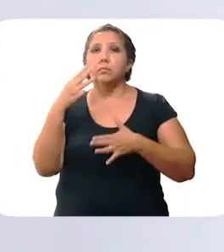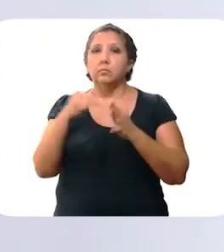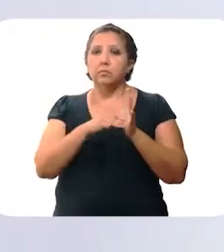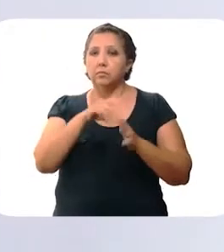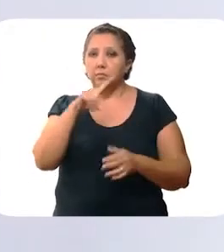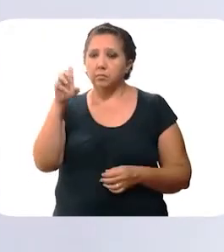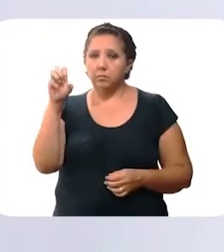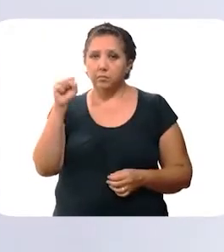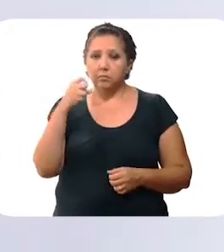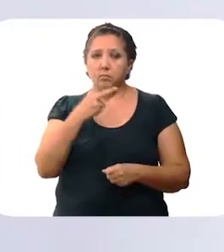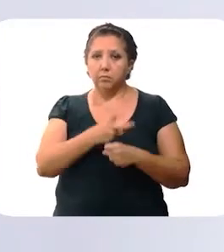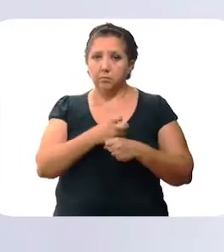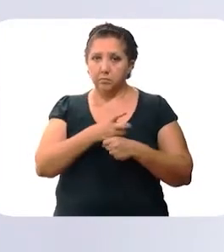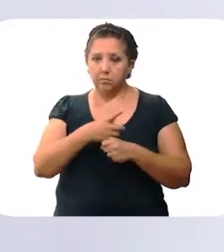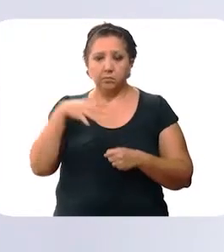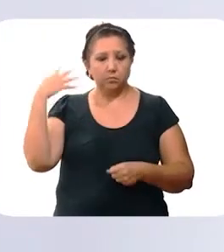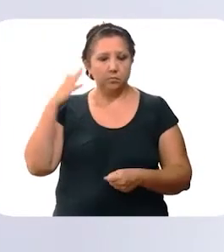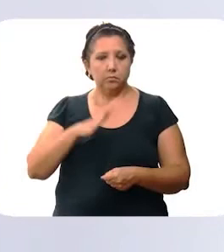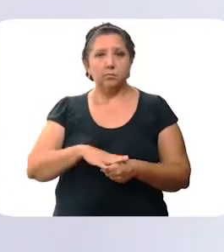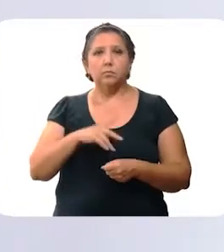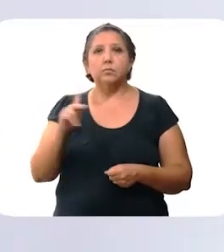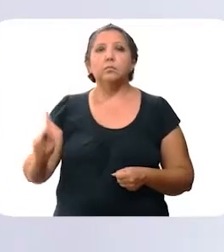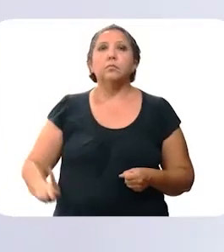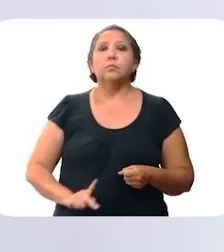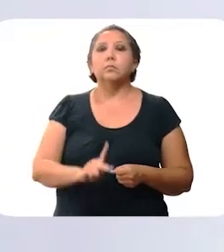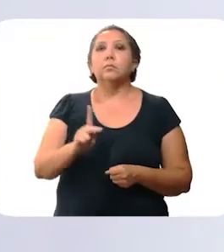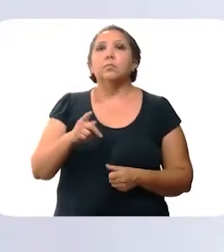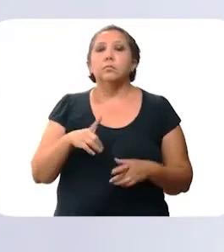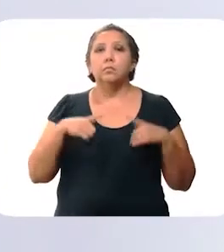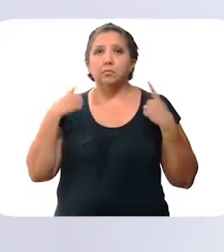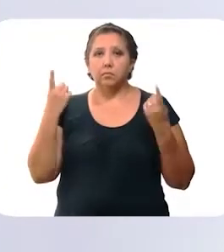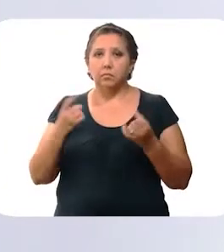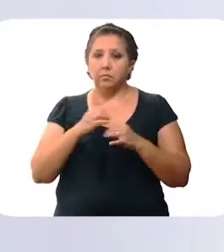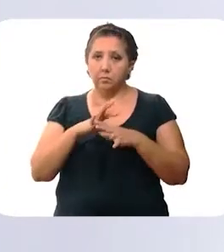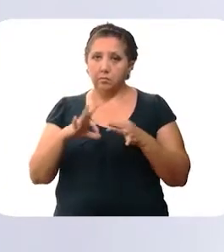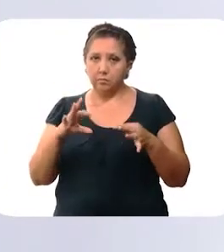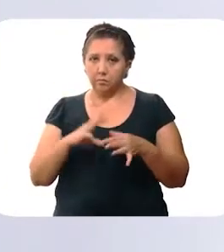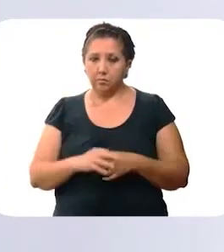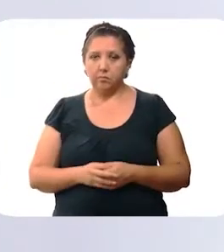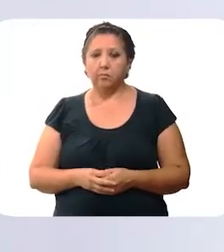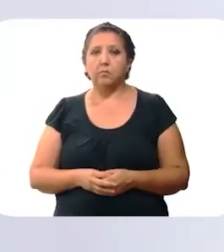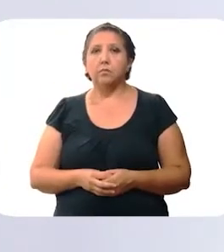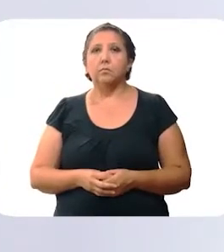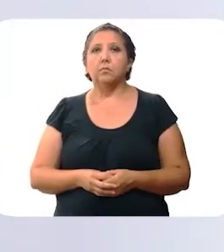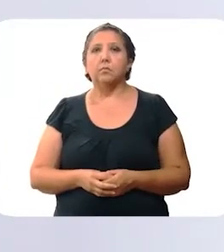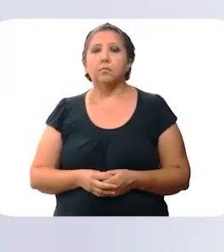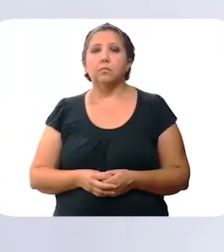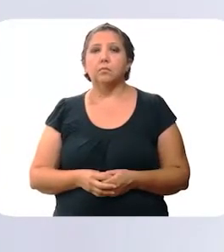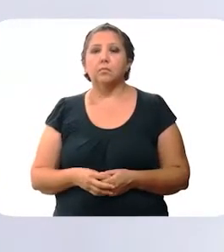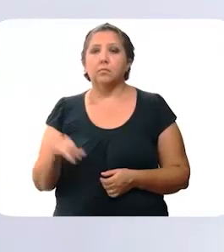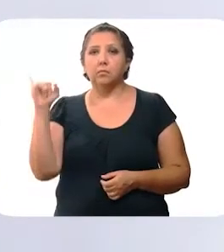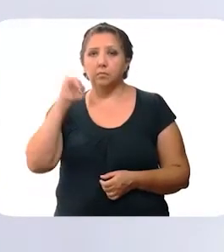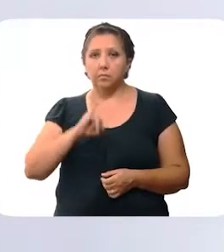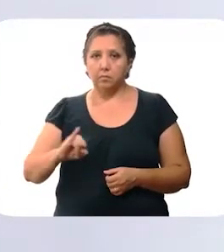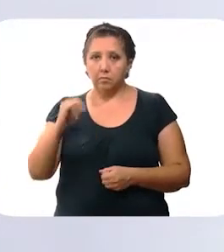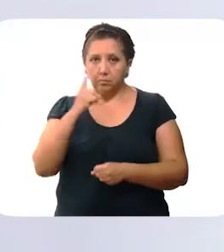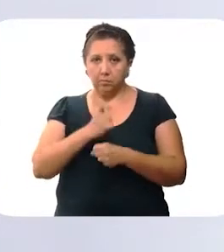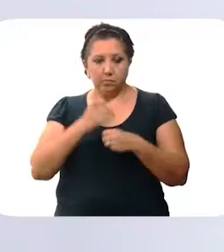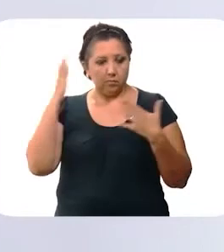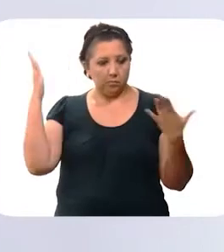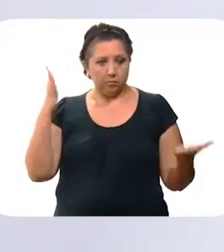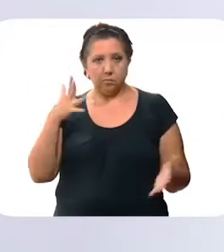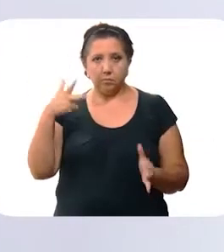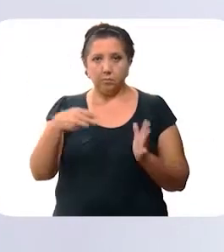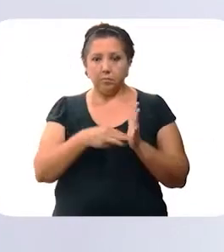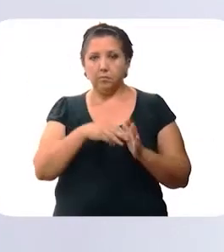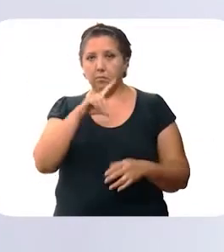son para la segunda dosis a adultos mayores de municipios que se darán a conocer próximamente. El jueves primero llegó un lote